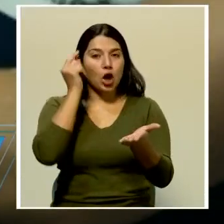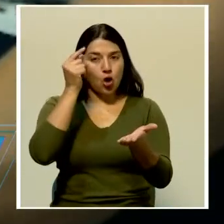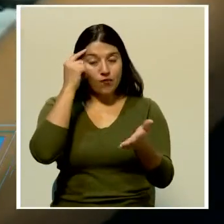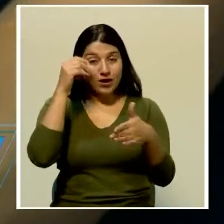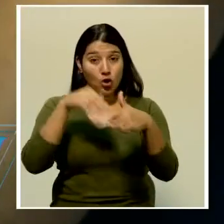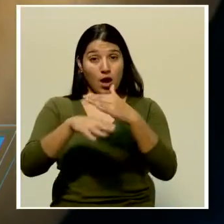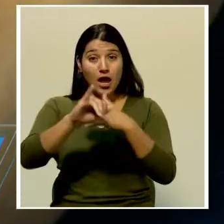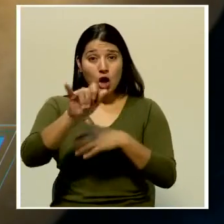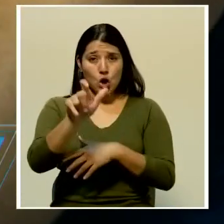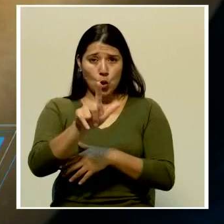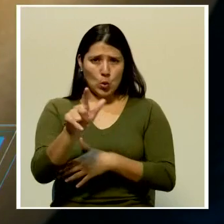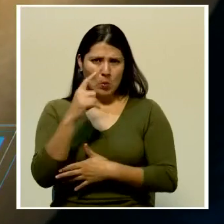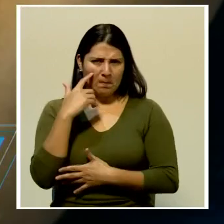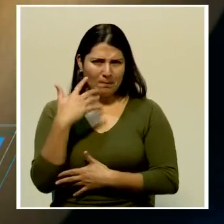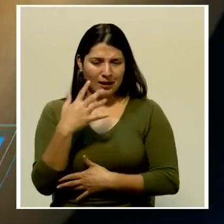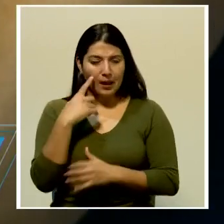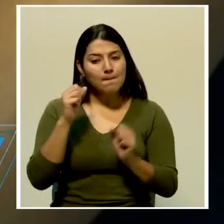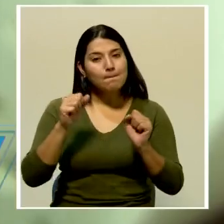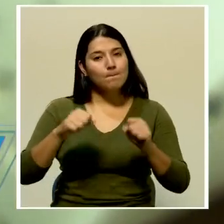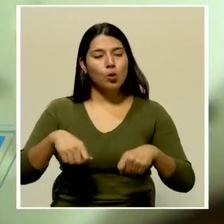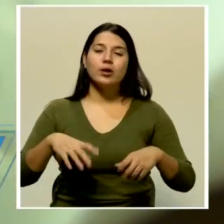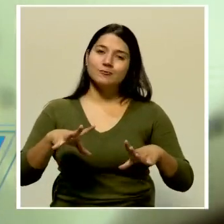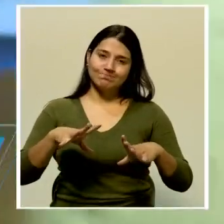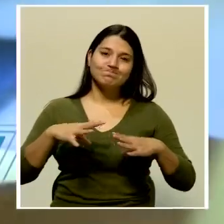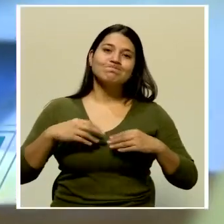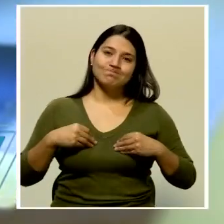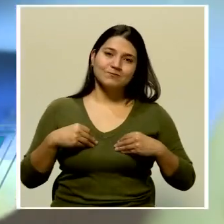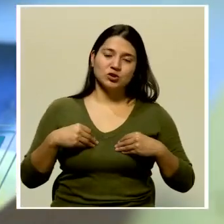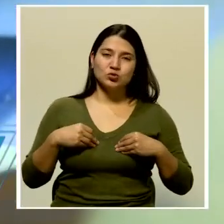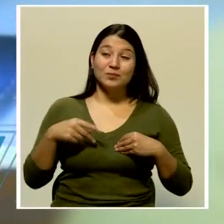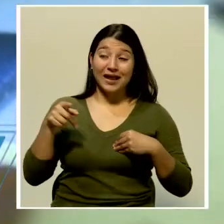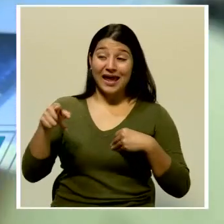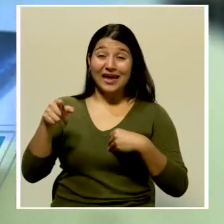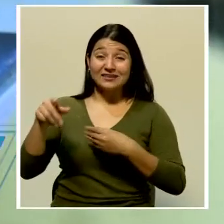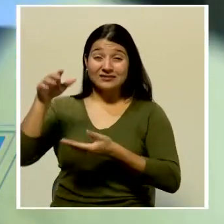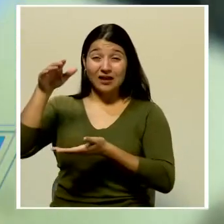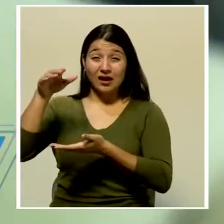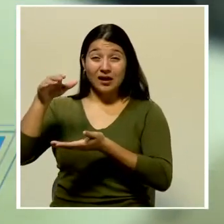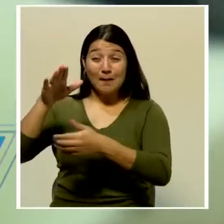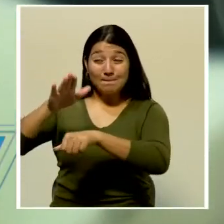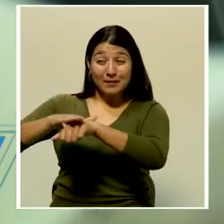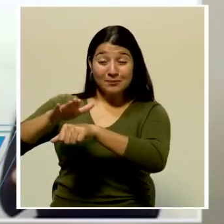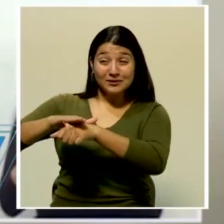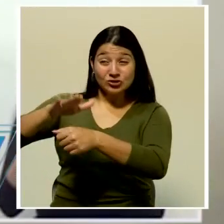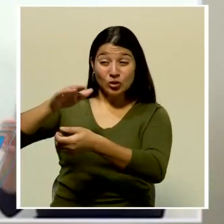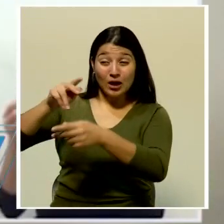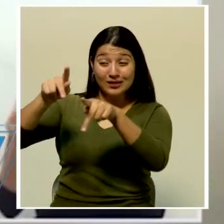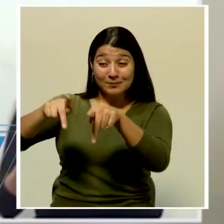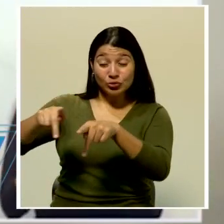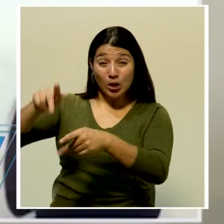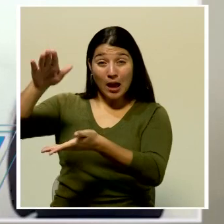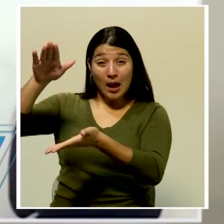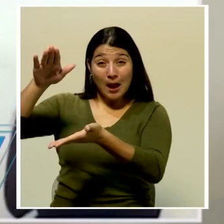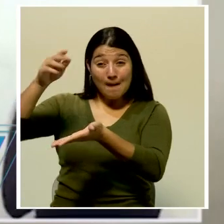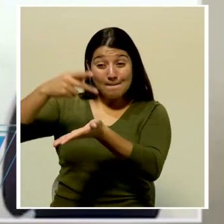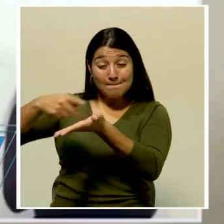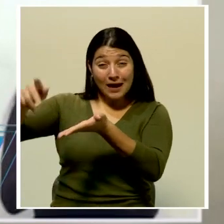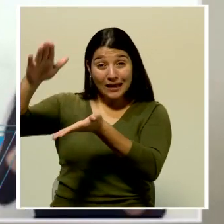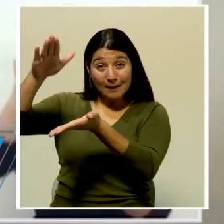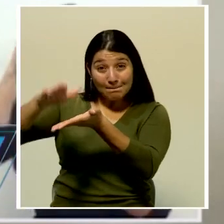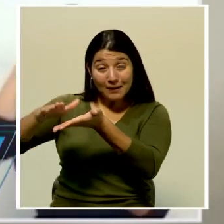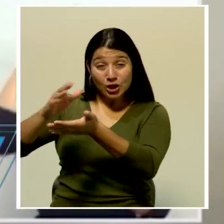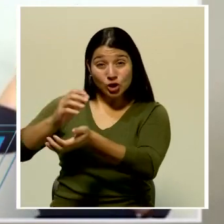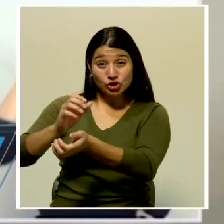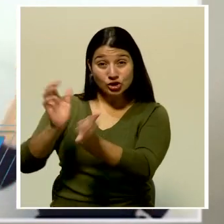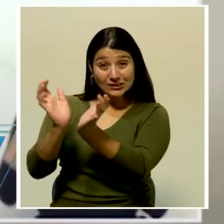julio, esto con el objetivo de asumir el costo de la disminución de la base mínima contributiva. El gobierno de la República